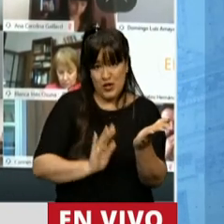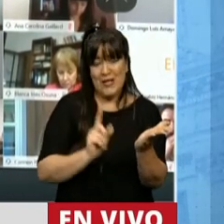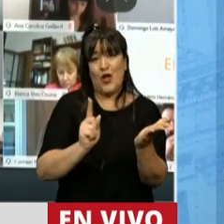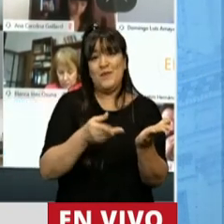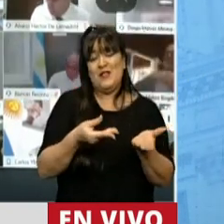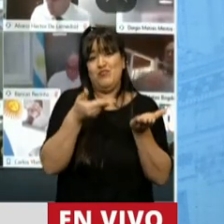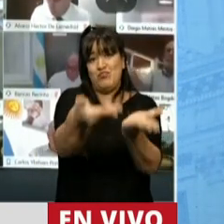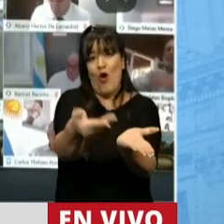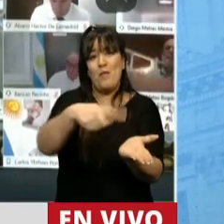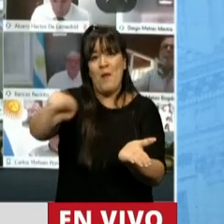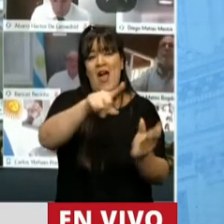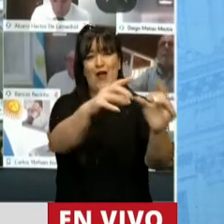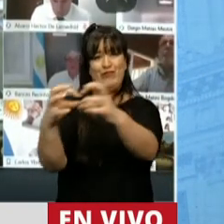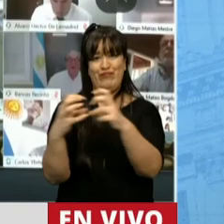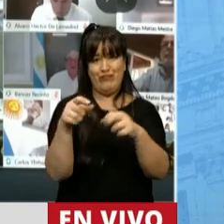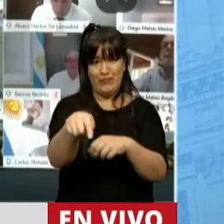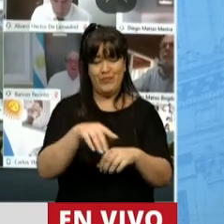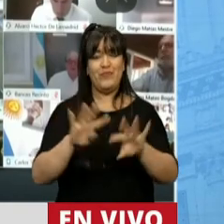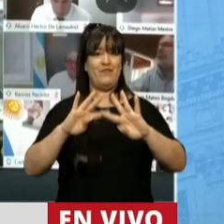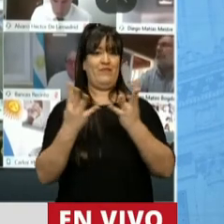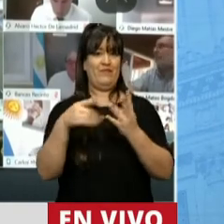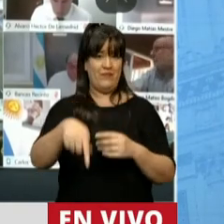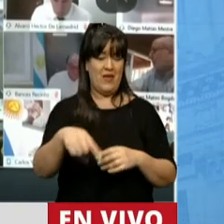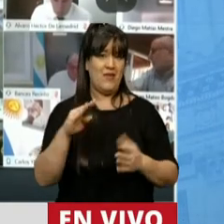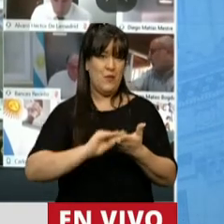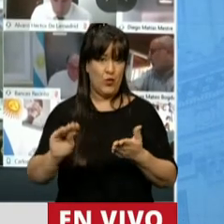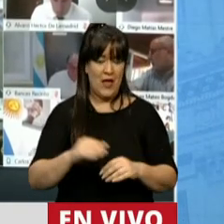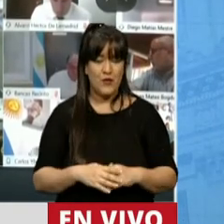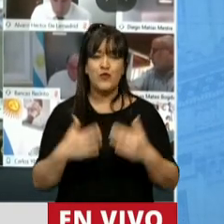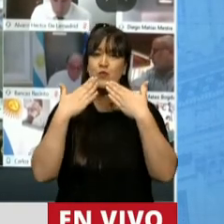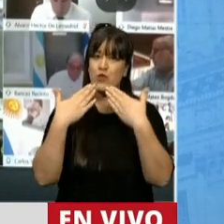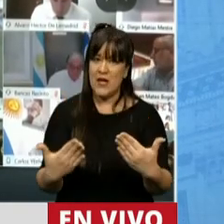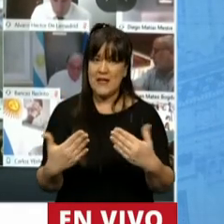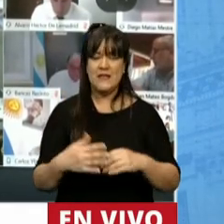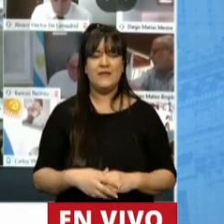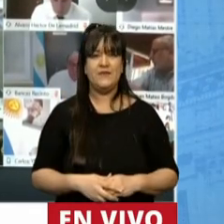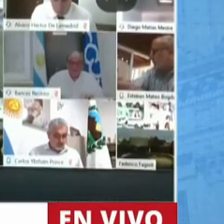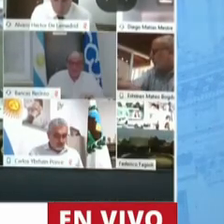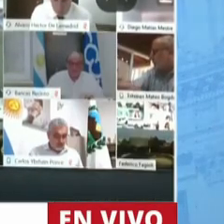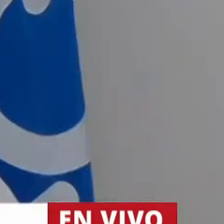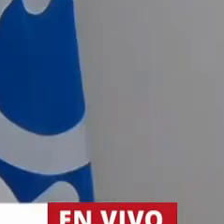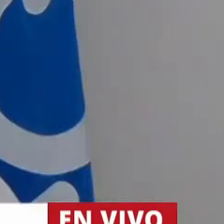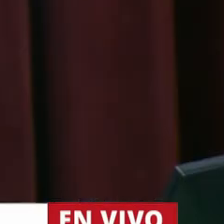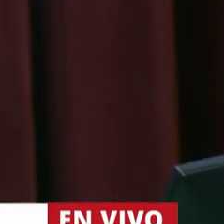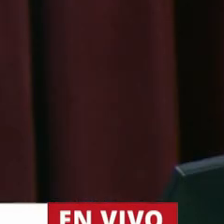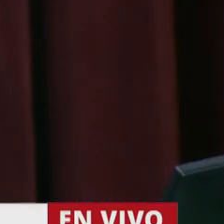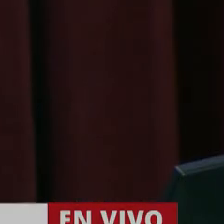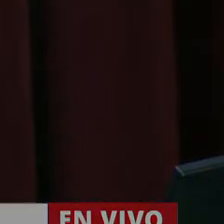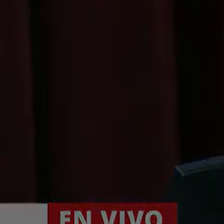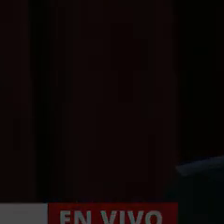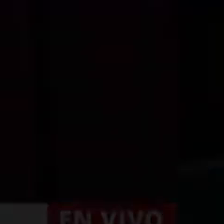ponemos a consideración de la Honorable Cámara de Diputados. Muchísimas gracias. Muchas gracias, Diputado Carlos Salomón